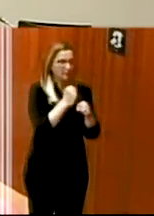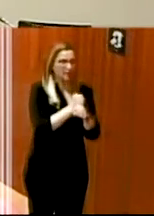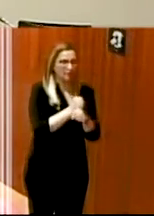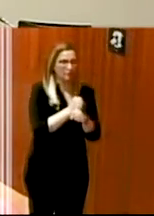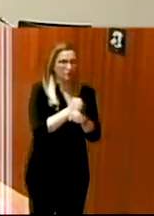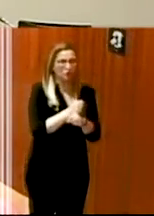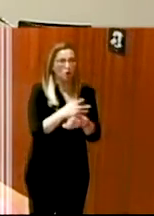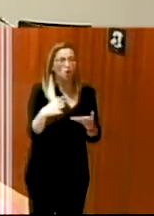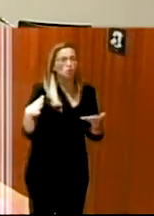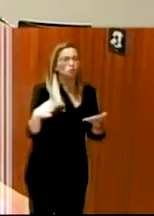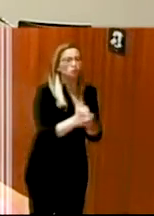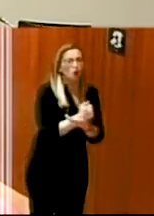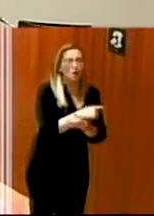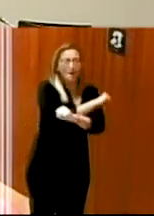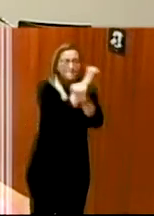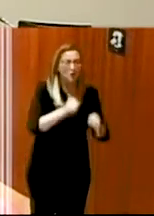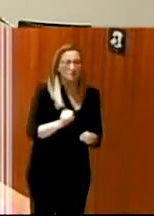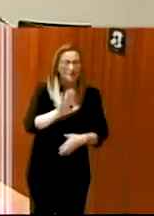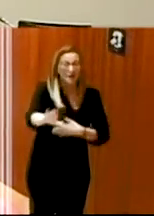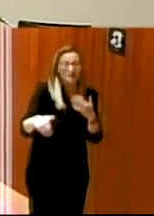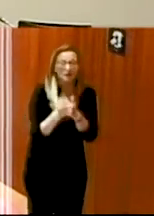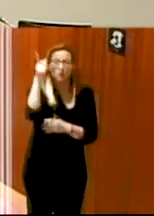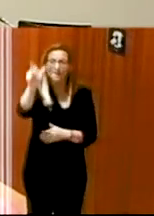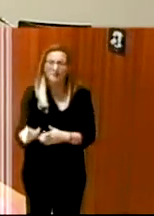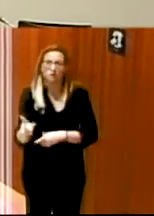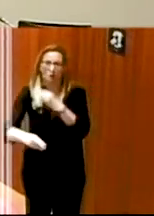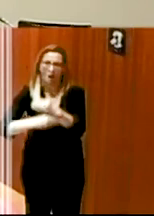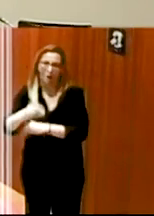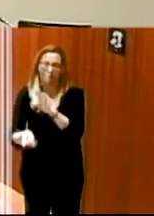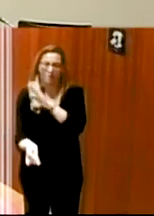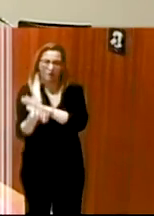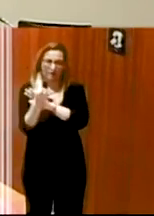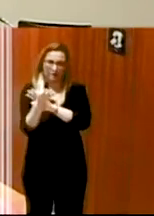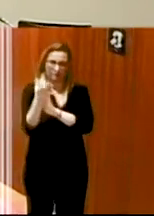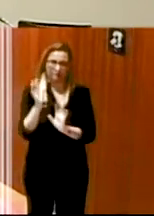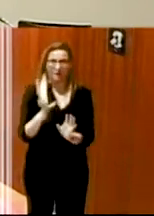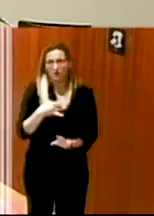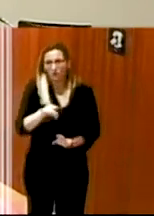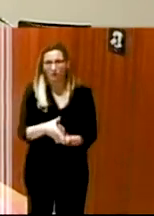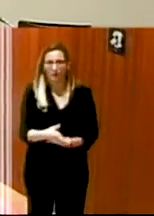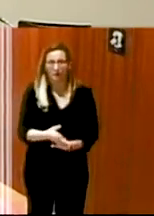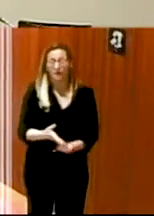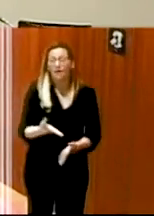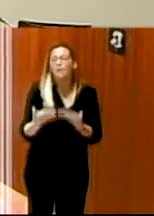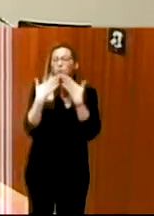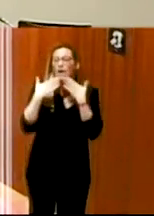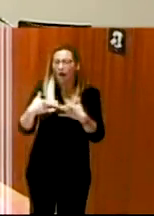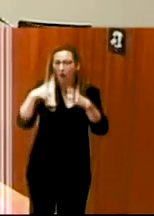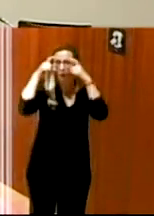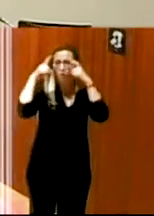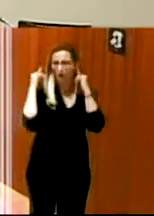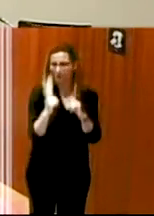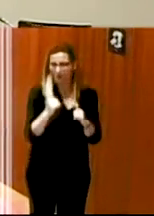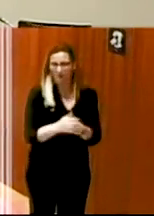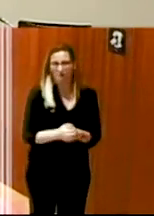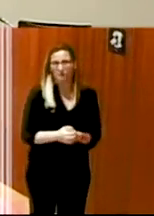imposible hasta que alguien lo hace por primera vez así que gracias Cultural Fest por hacer un